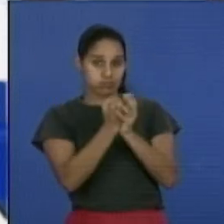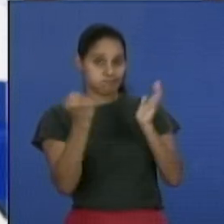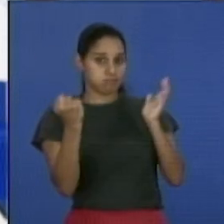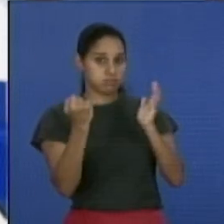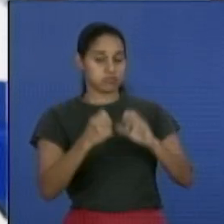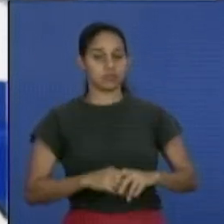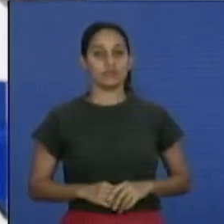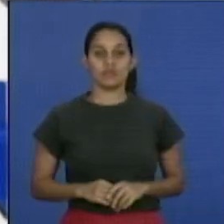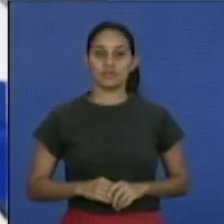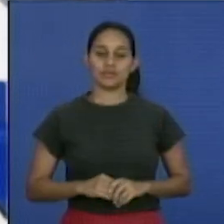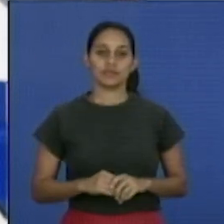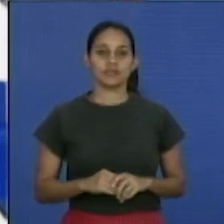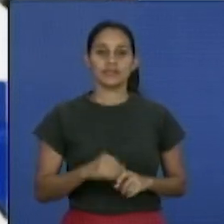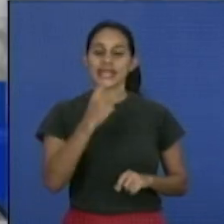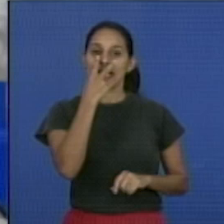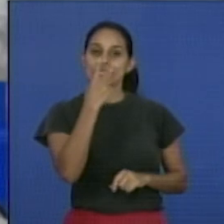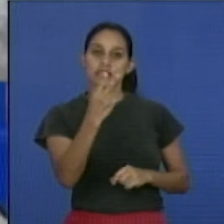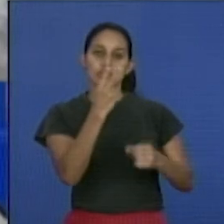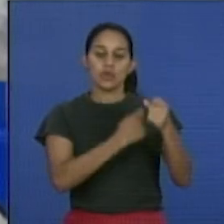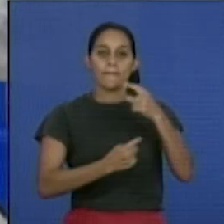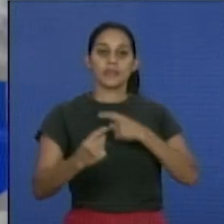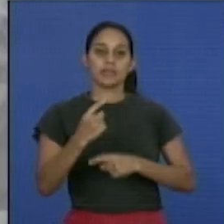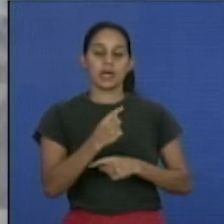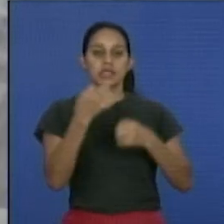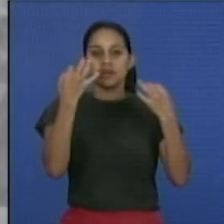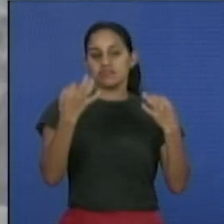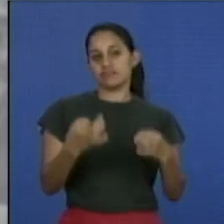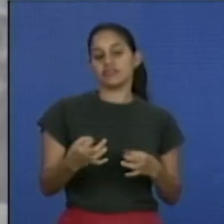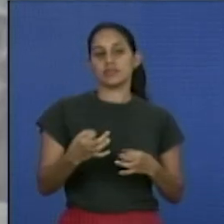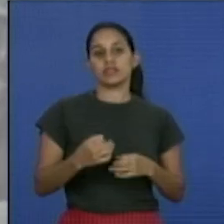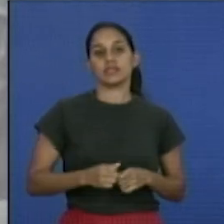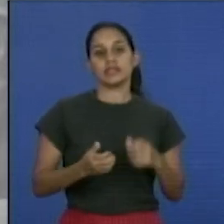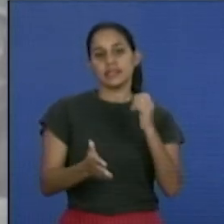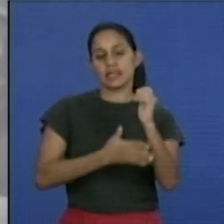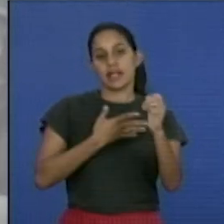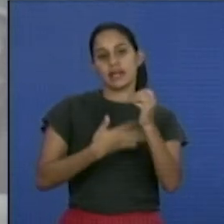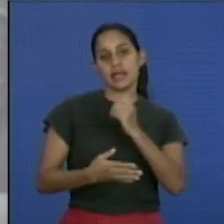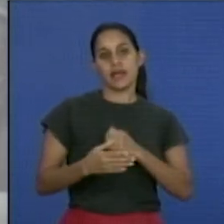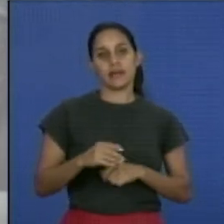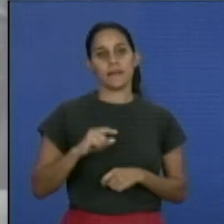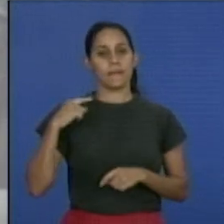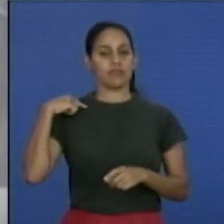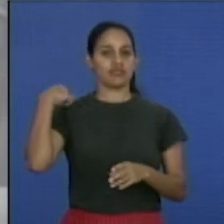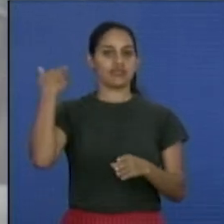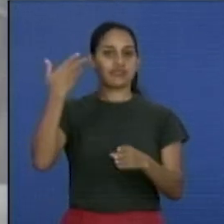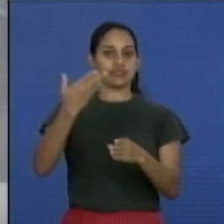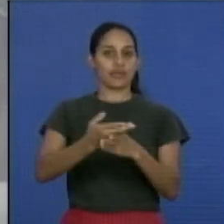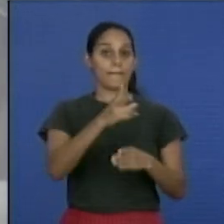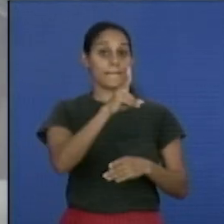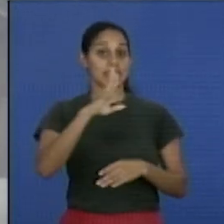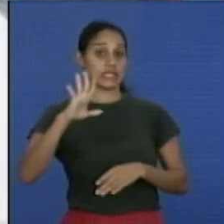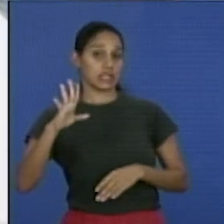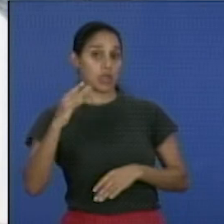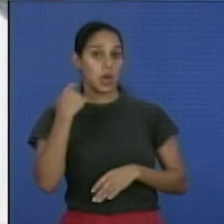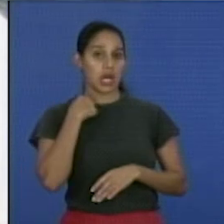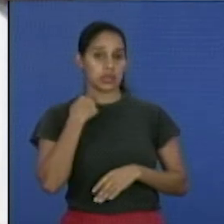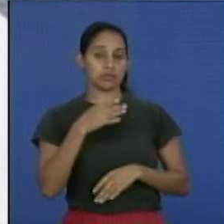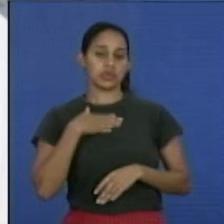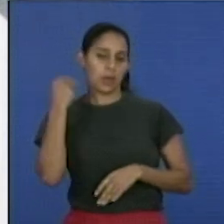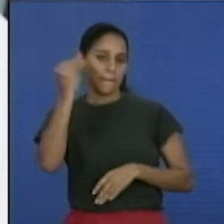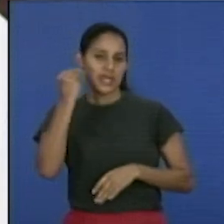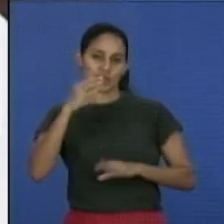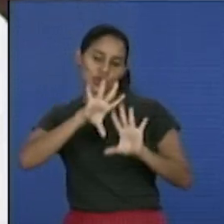y en la atención primaria como tal, llevo más de 25 años. Yo creo que todo ha sido bonito.